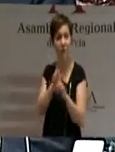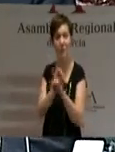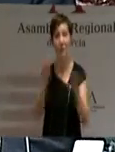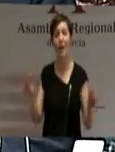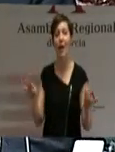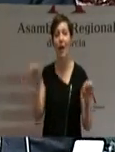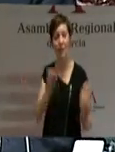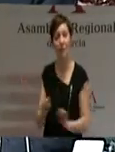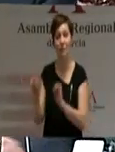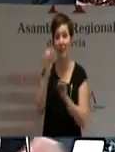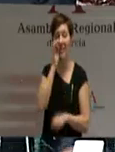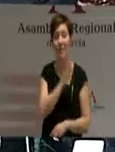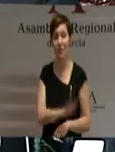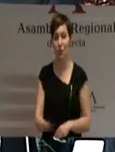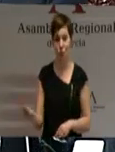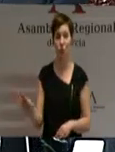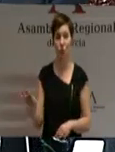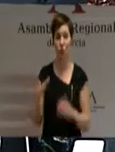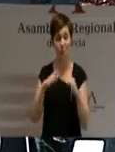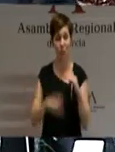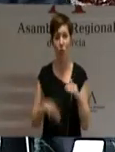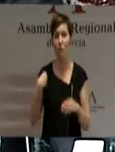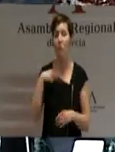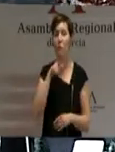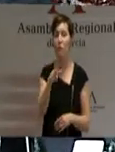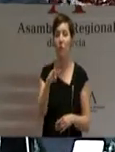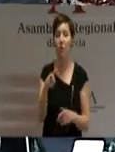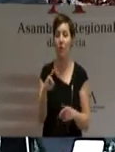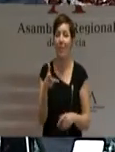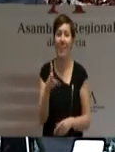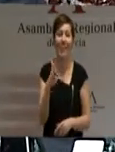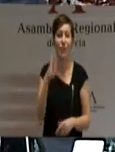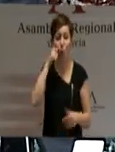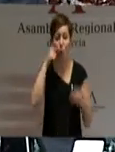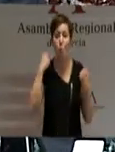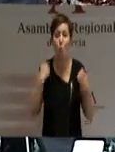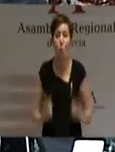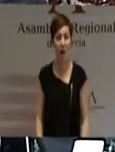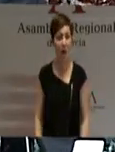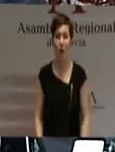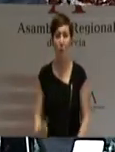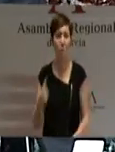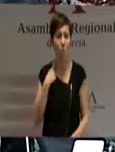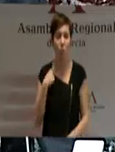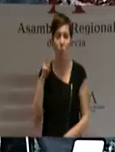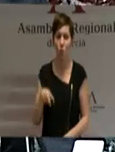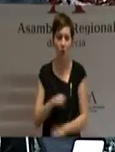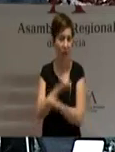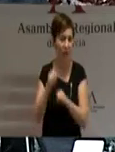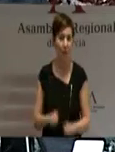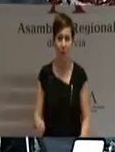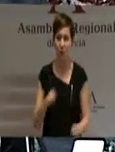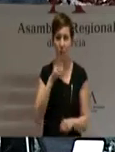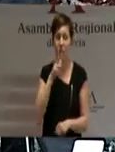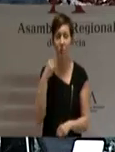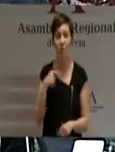por la defensa de los menores es un deber humano que nadie debiera eludir a fin de evitar el riesgo de convertirse en